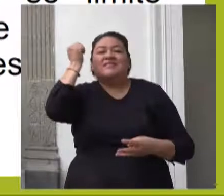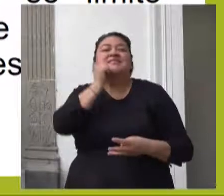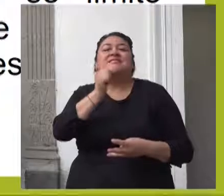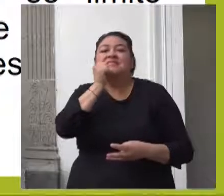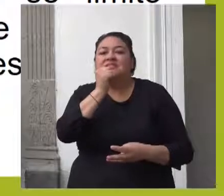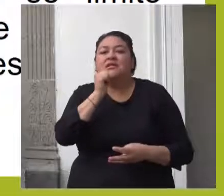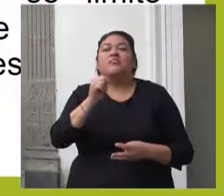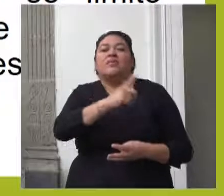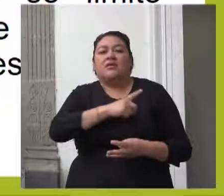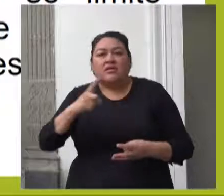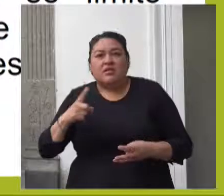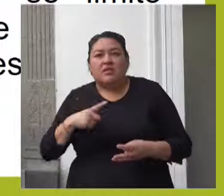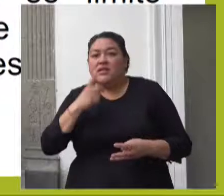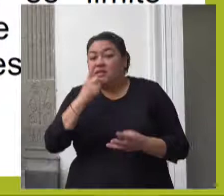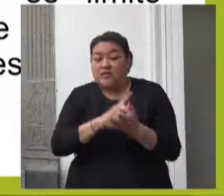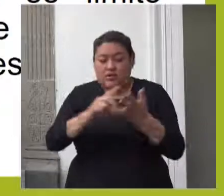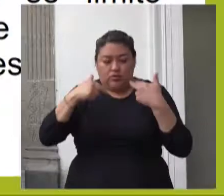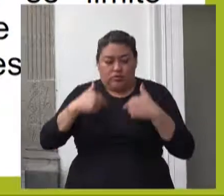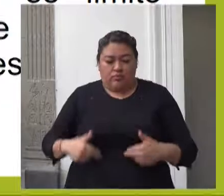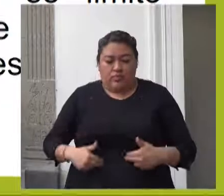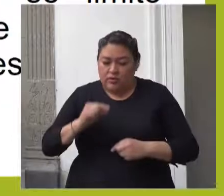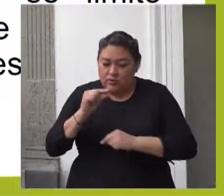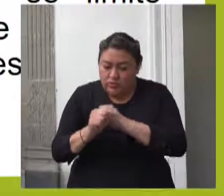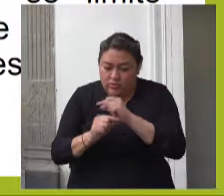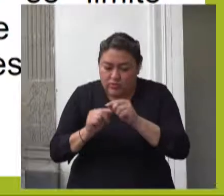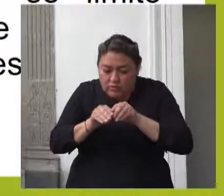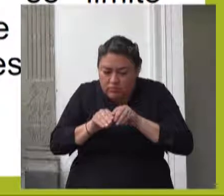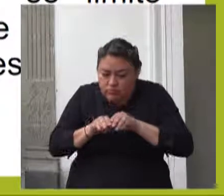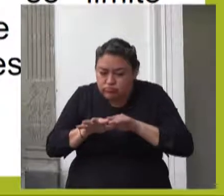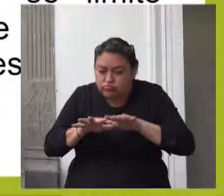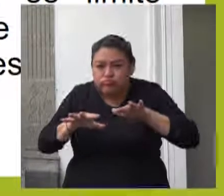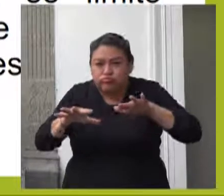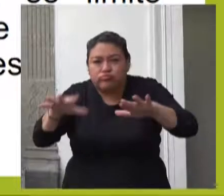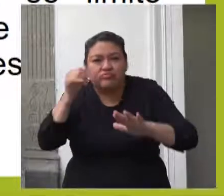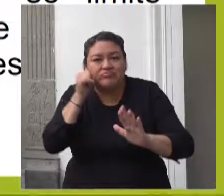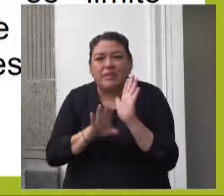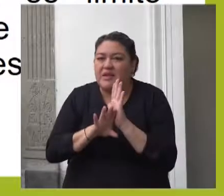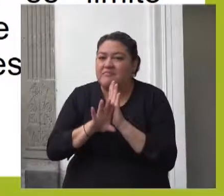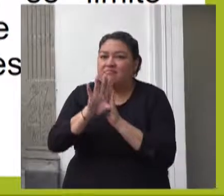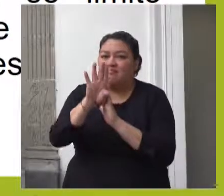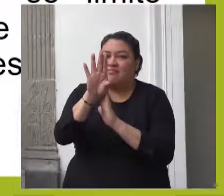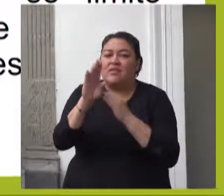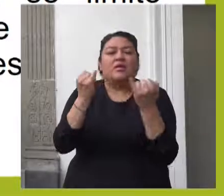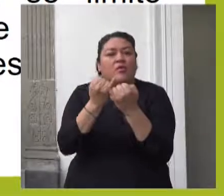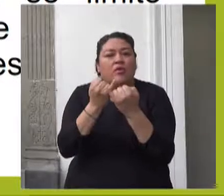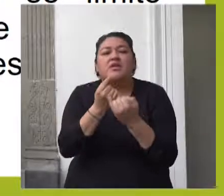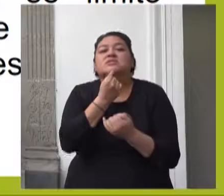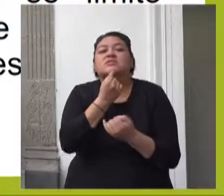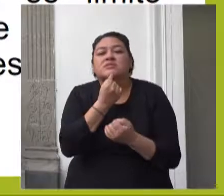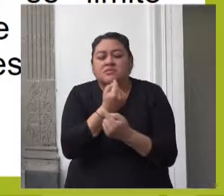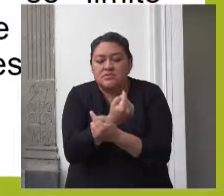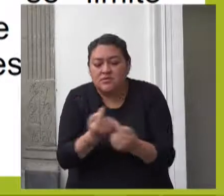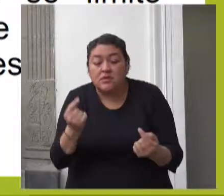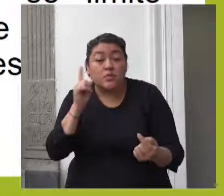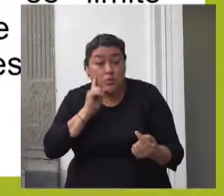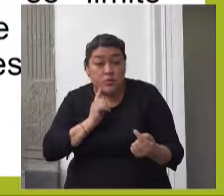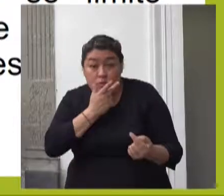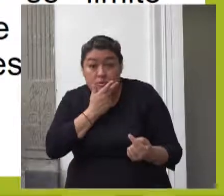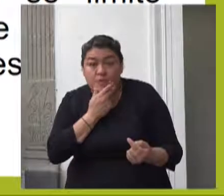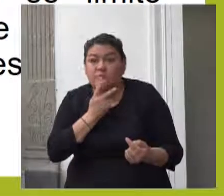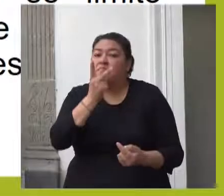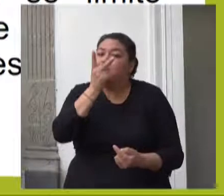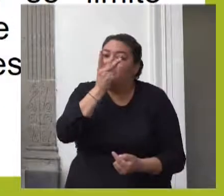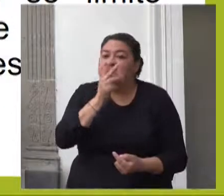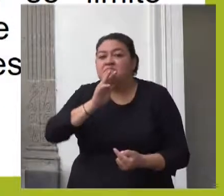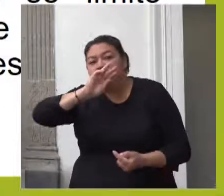progresividad de los derechos humanos de niñas y niños madres y padres responsables y trabajadores